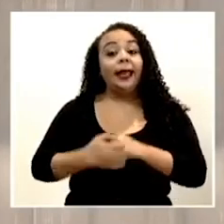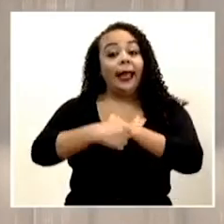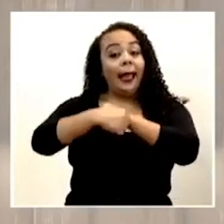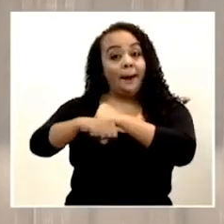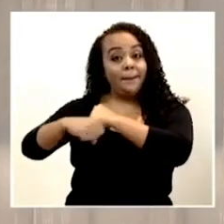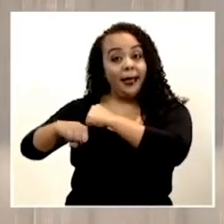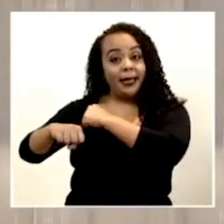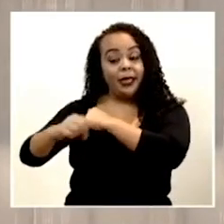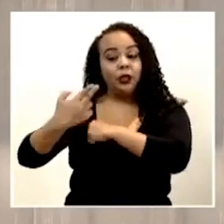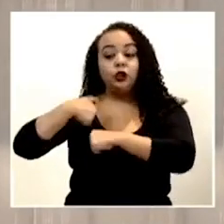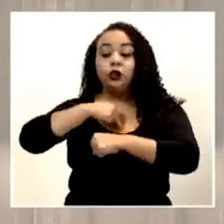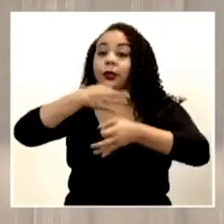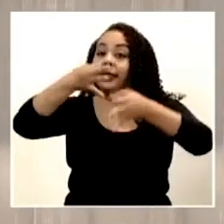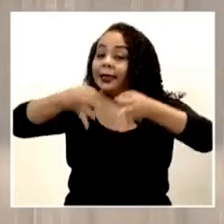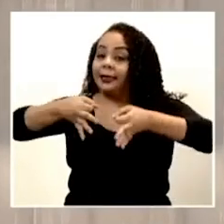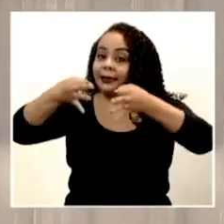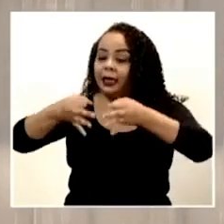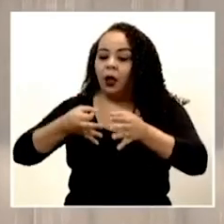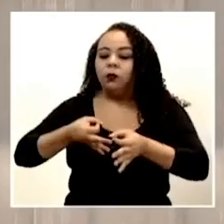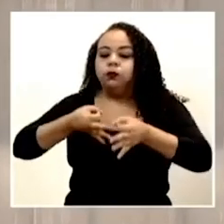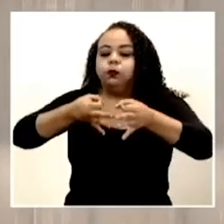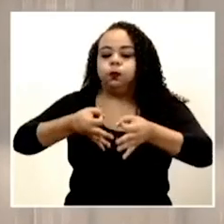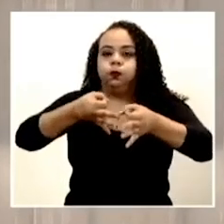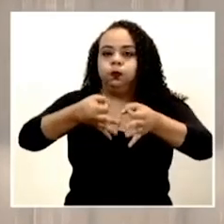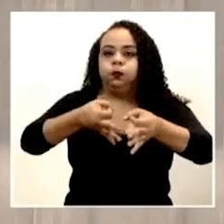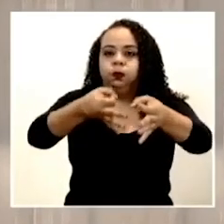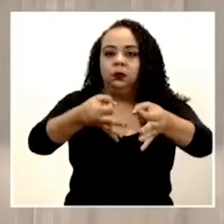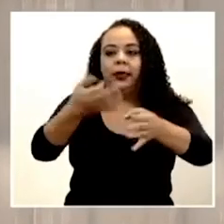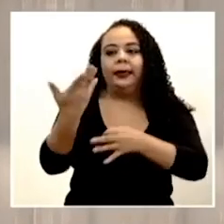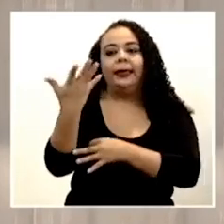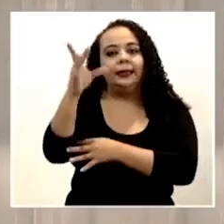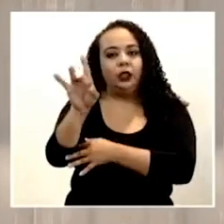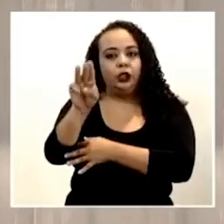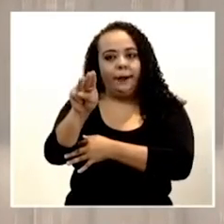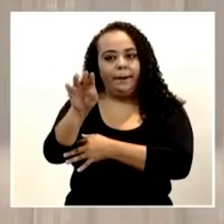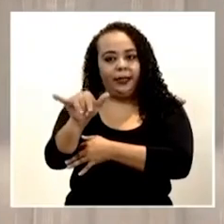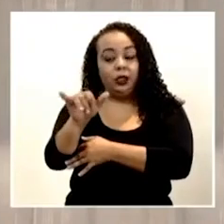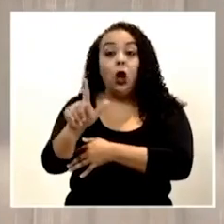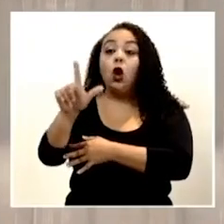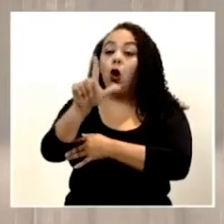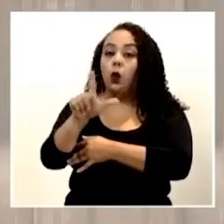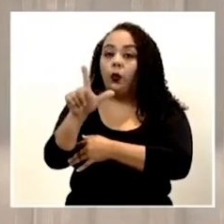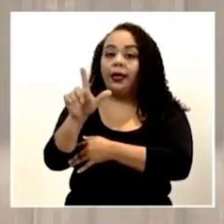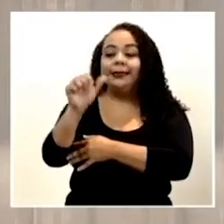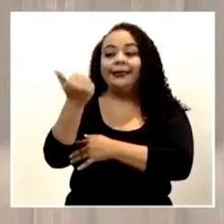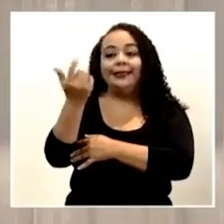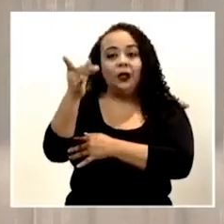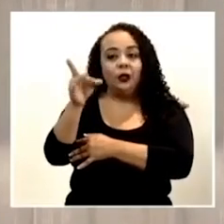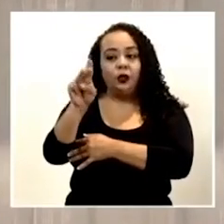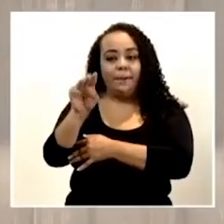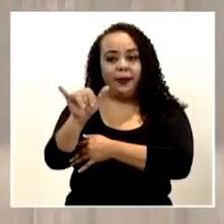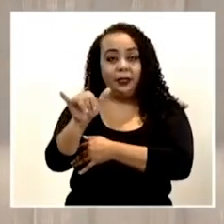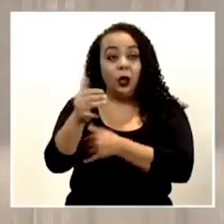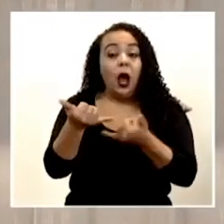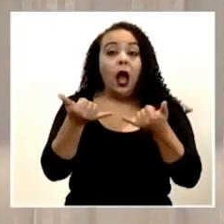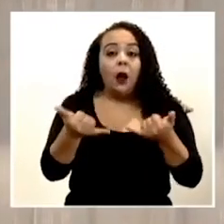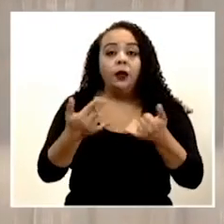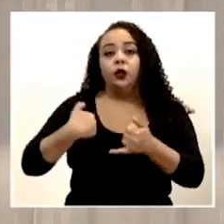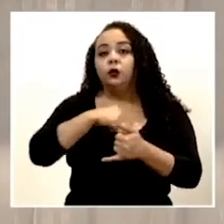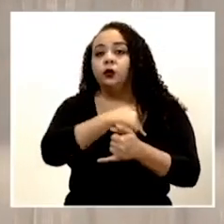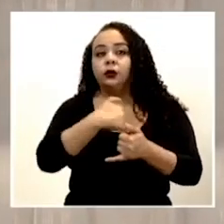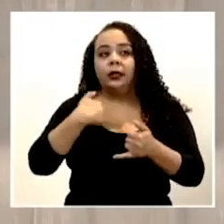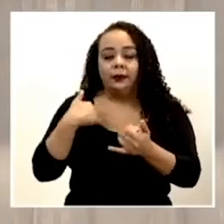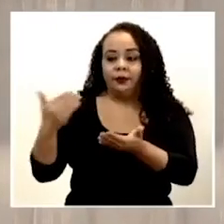hemos decidido extenderla al 18 de mayo, al lunes 18 de mayo. Por el momento llevamos